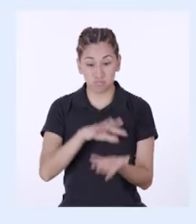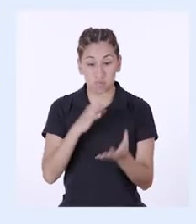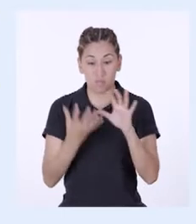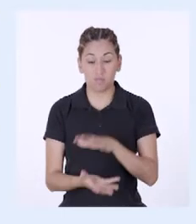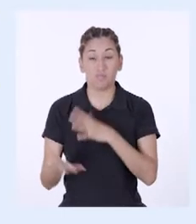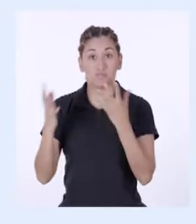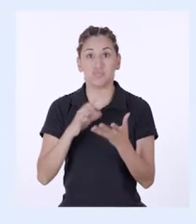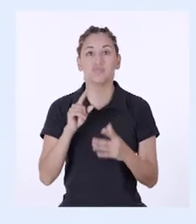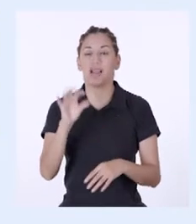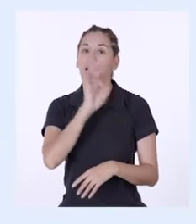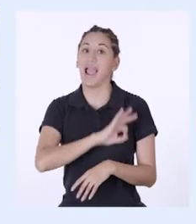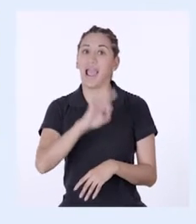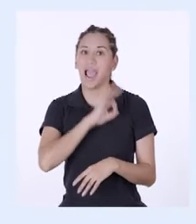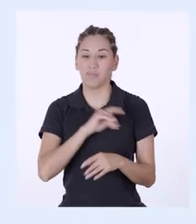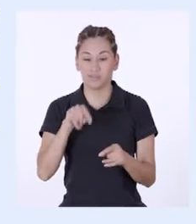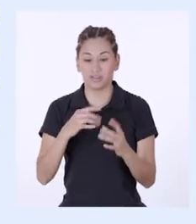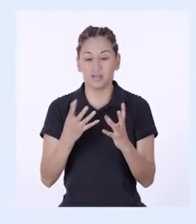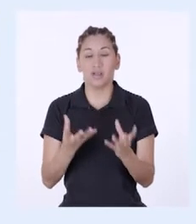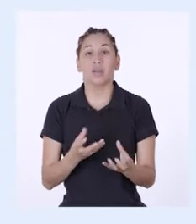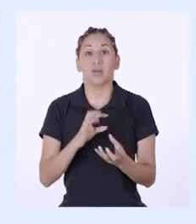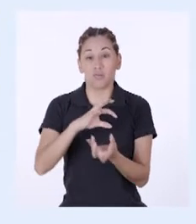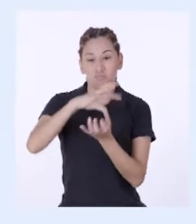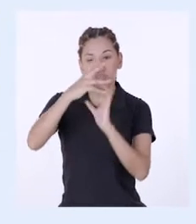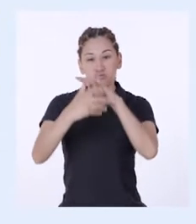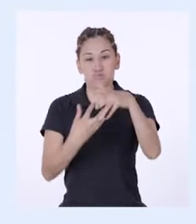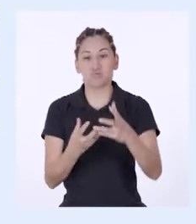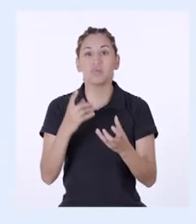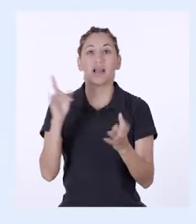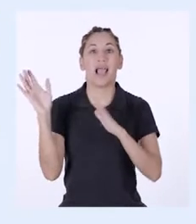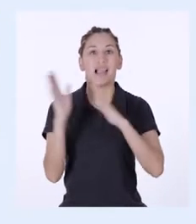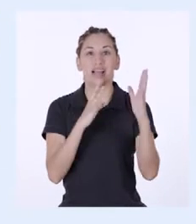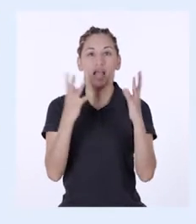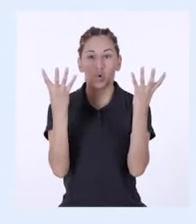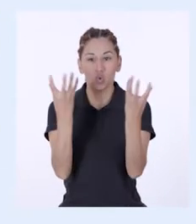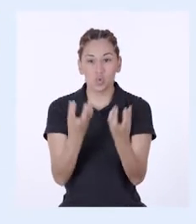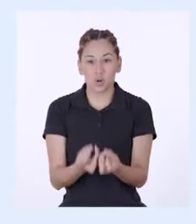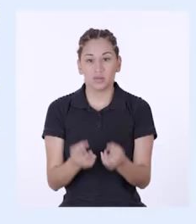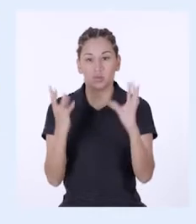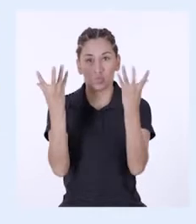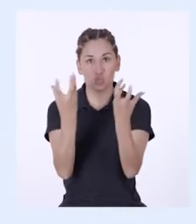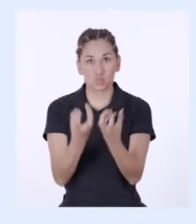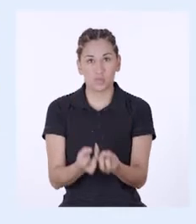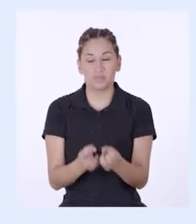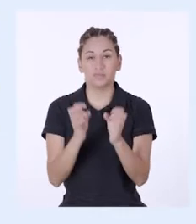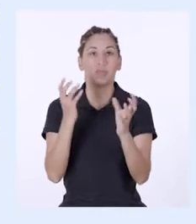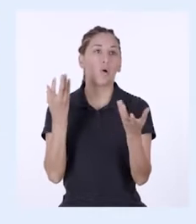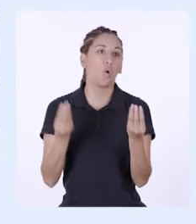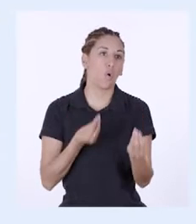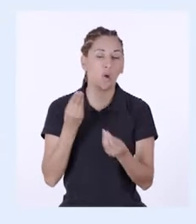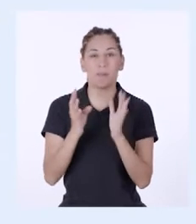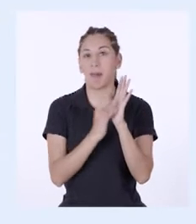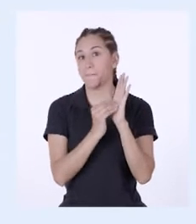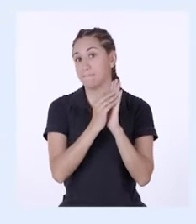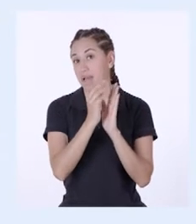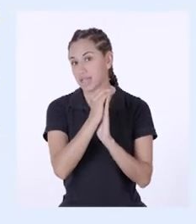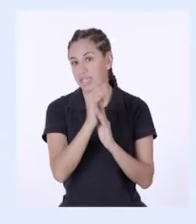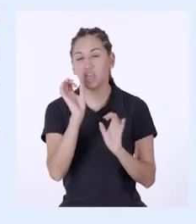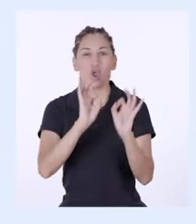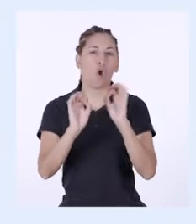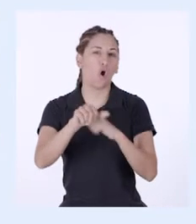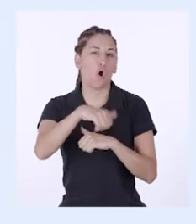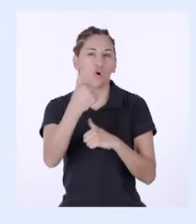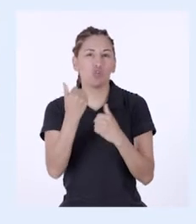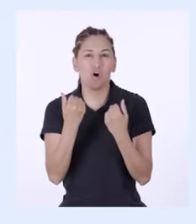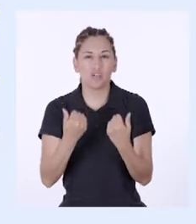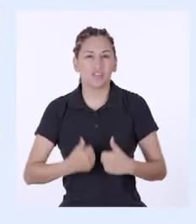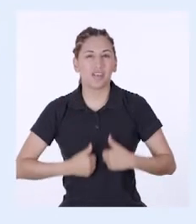favoreciendo la labor de los microorganismos responsables del proceso de compostaje, como las bacterias y otros